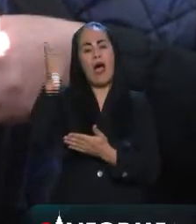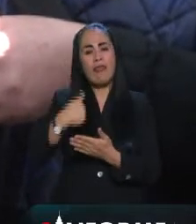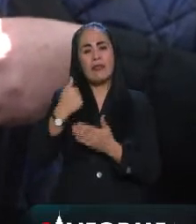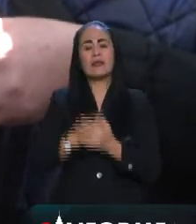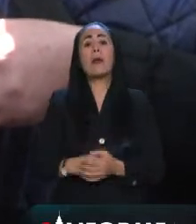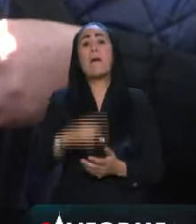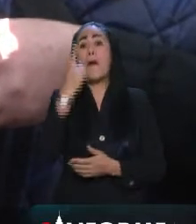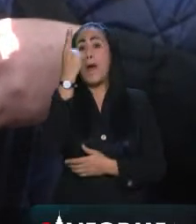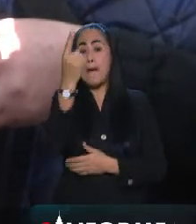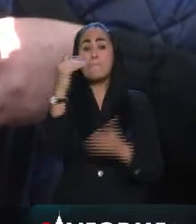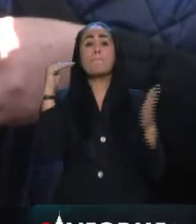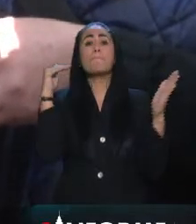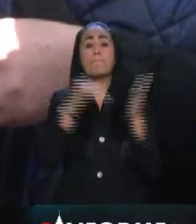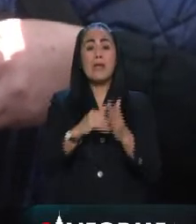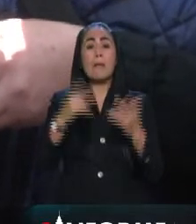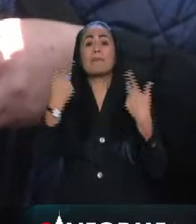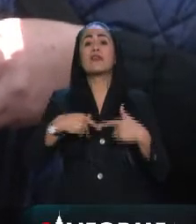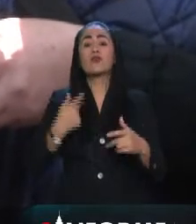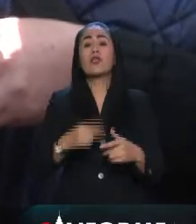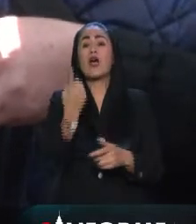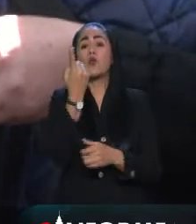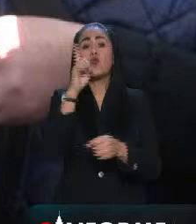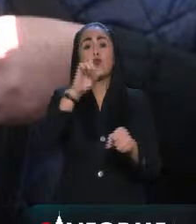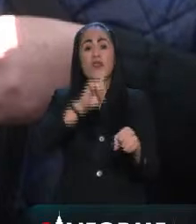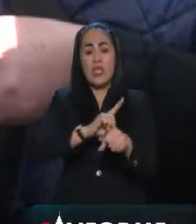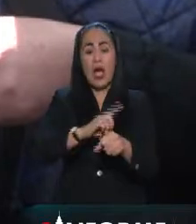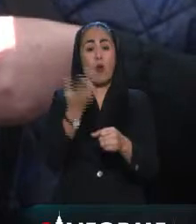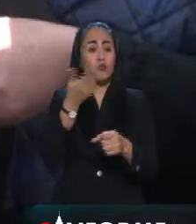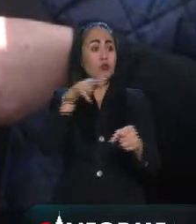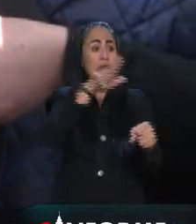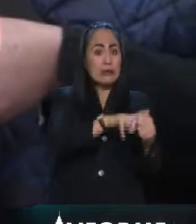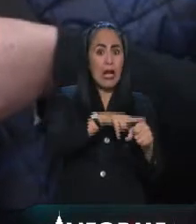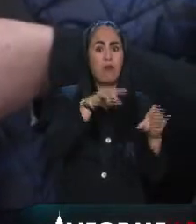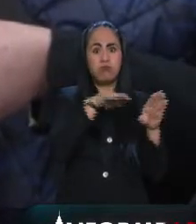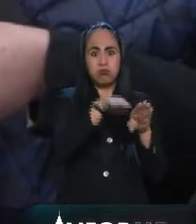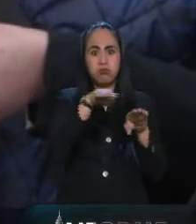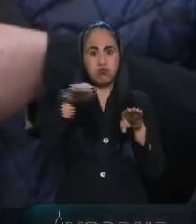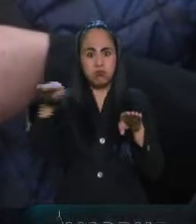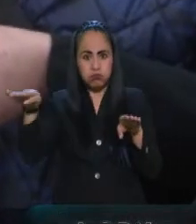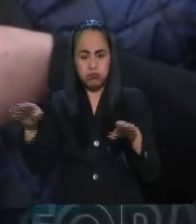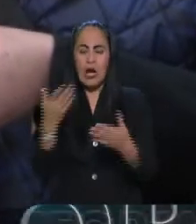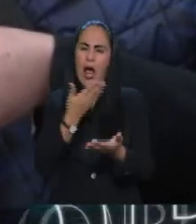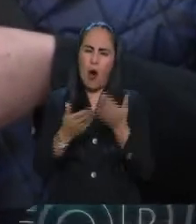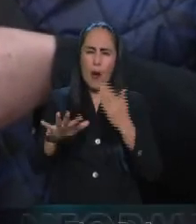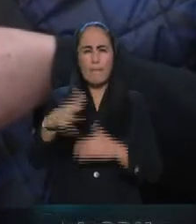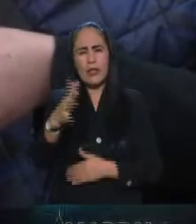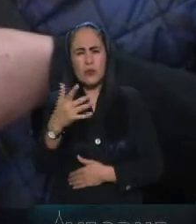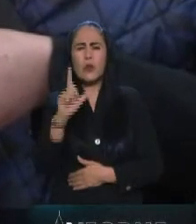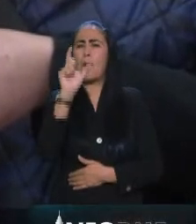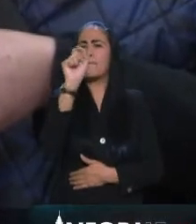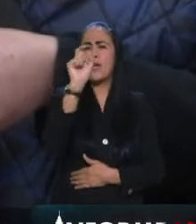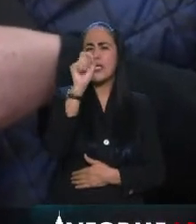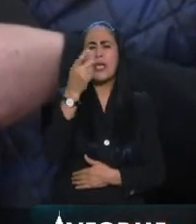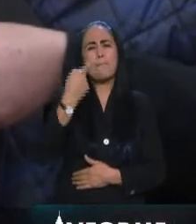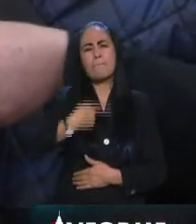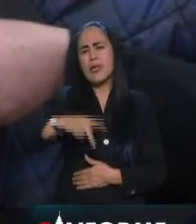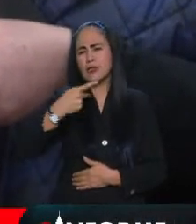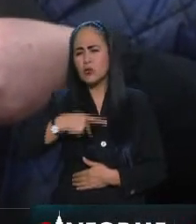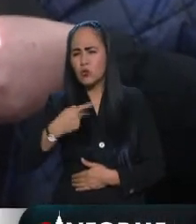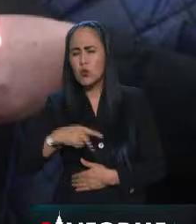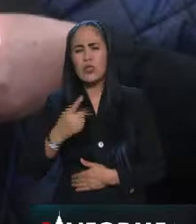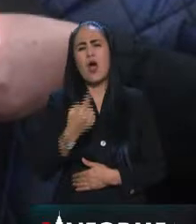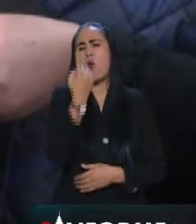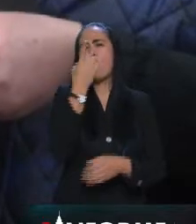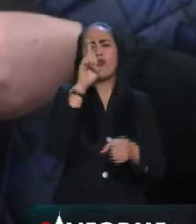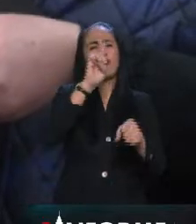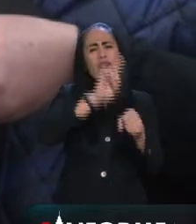de que mil personas entraban al día a los hospitales. Hoy estamos en 20 personas, más o menos en promedio.